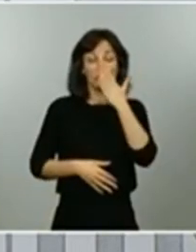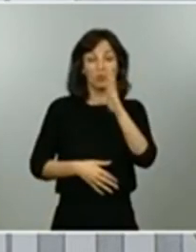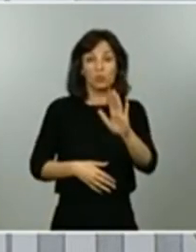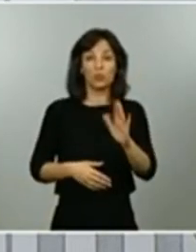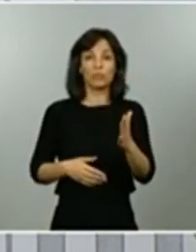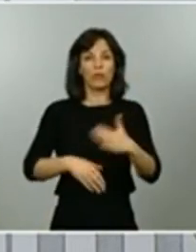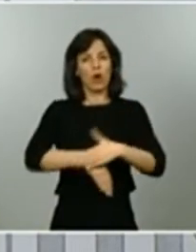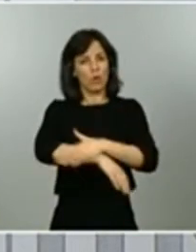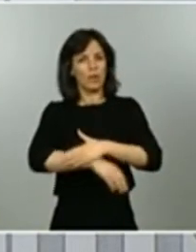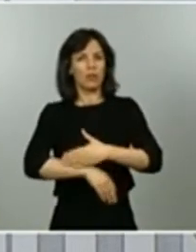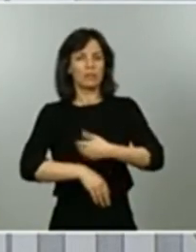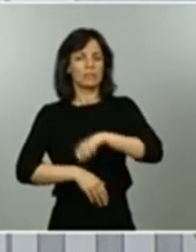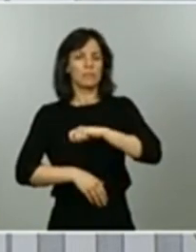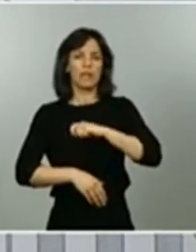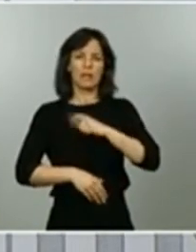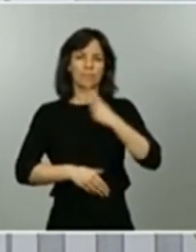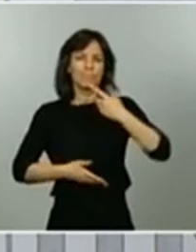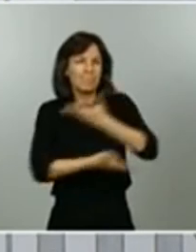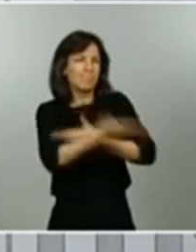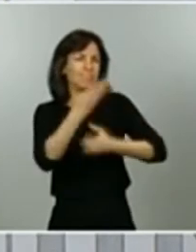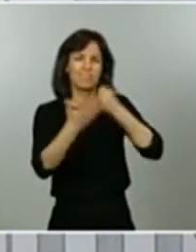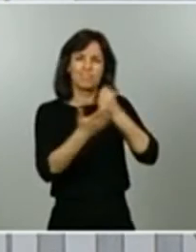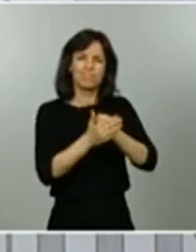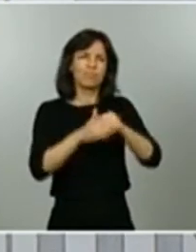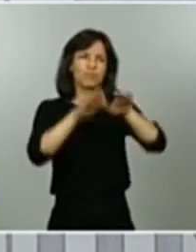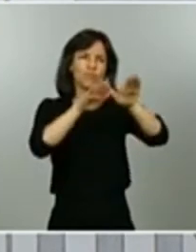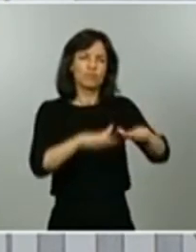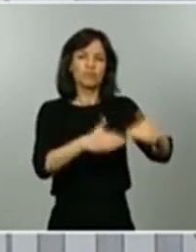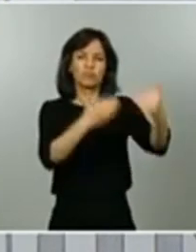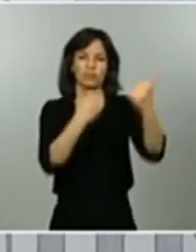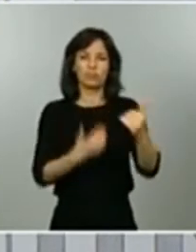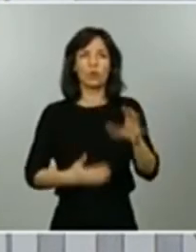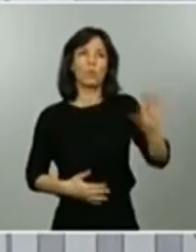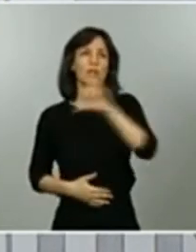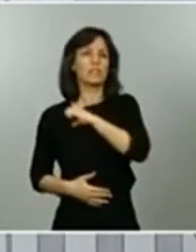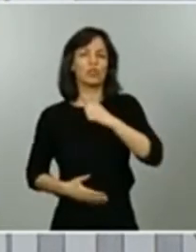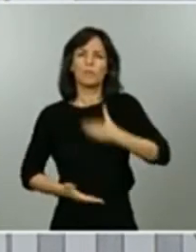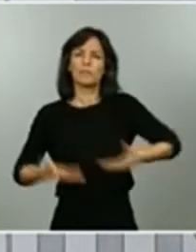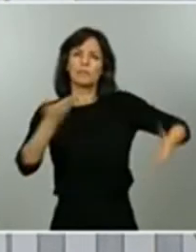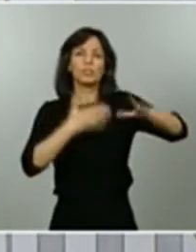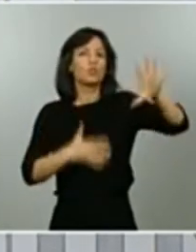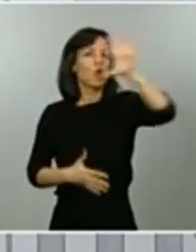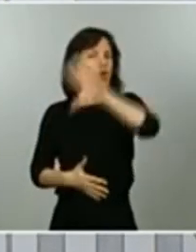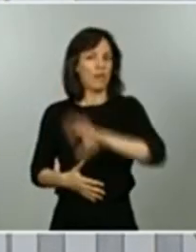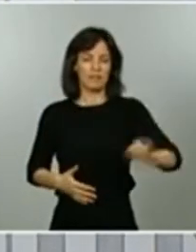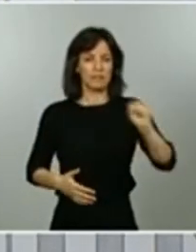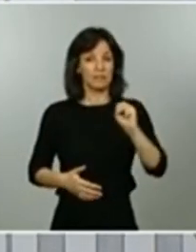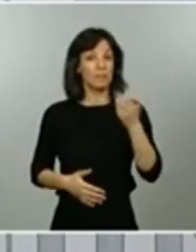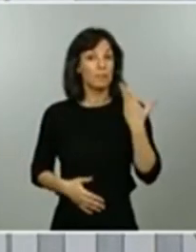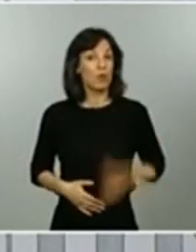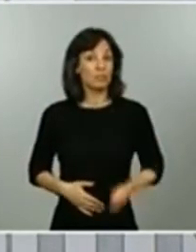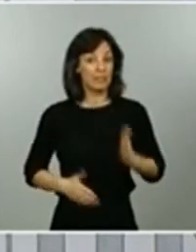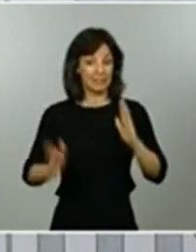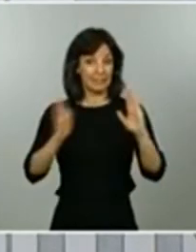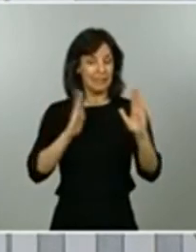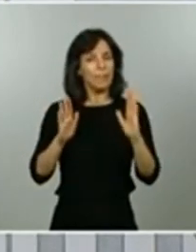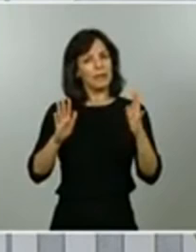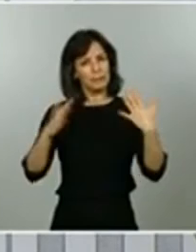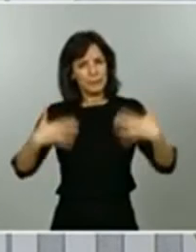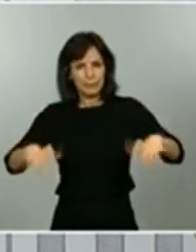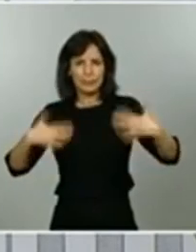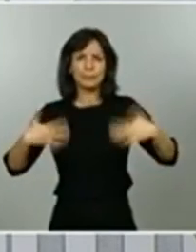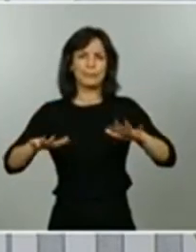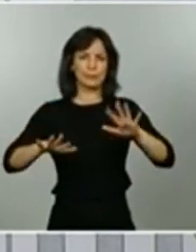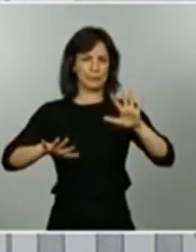de máxima colaboración y lealtad y cooperación con todas las comunidades autónomas es muy importante en esta etapa que es muy compleja que es muy